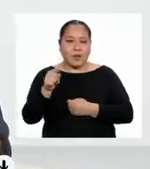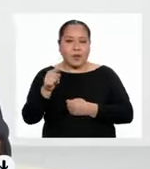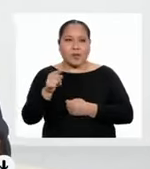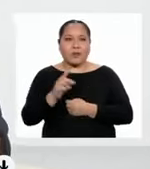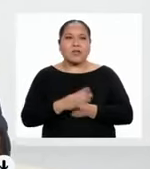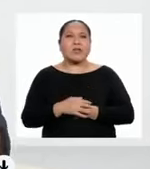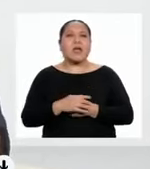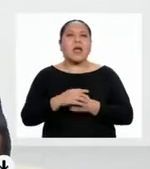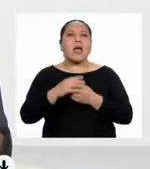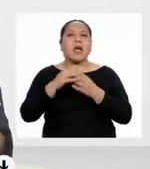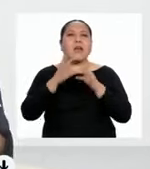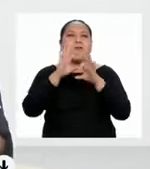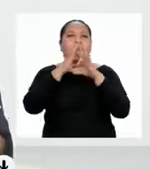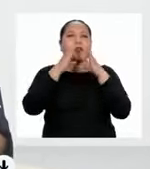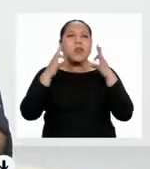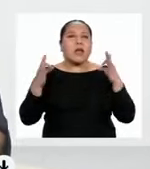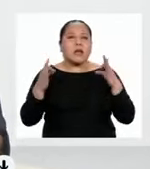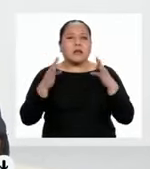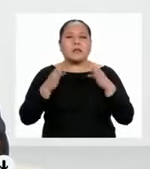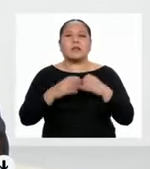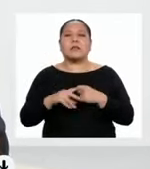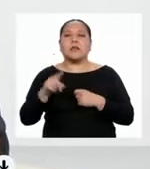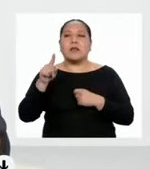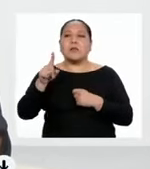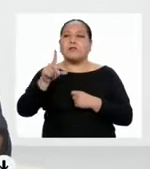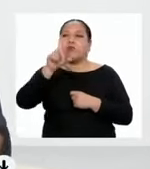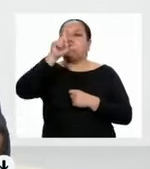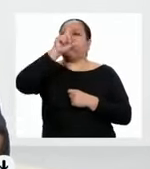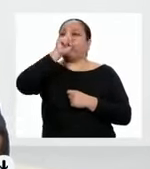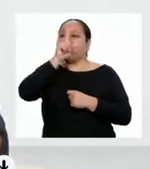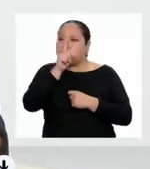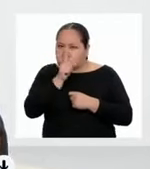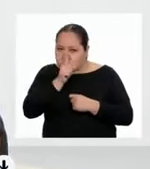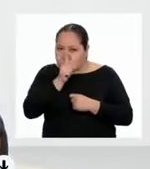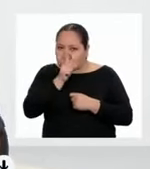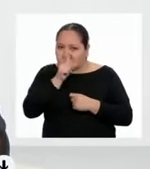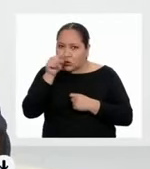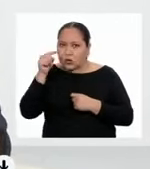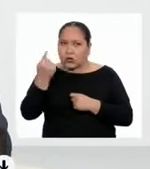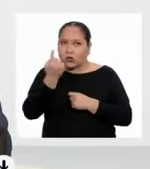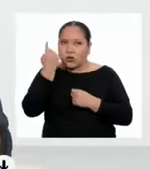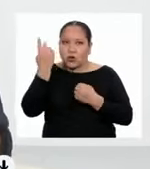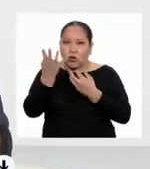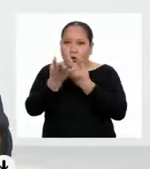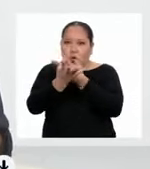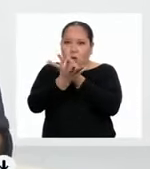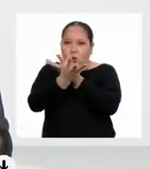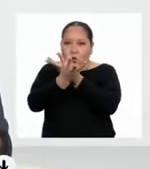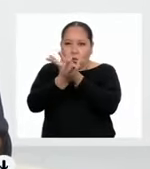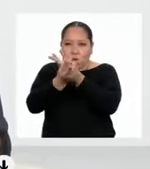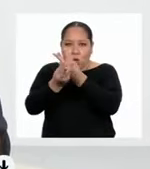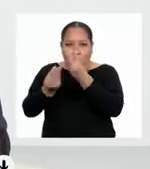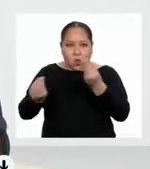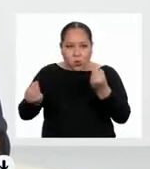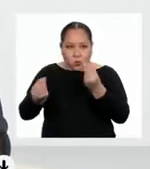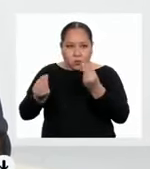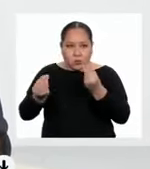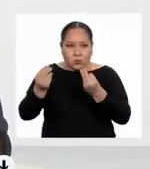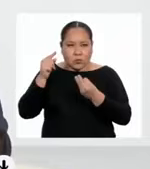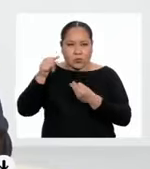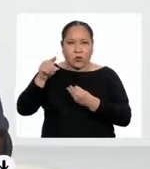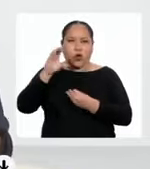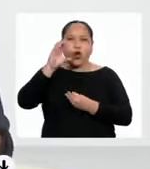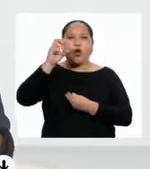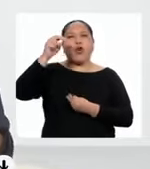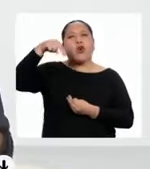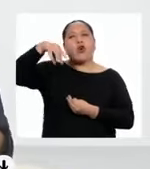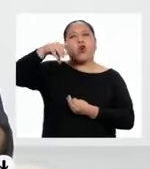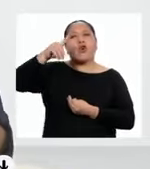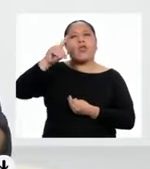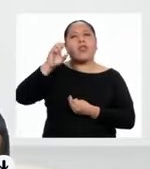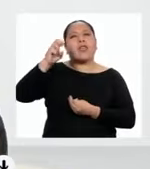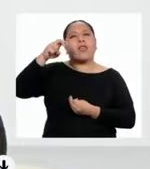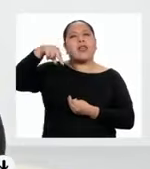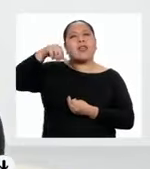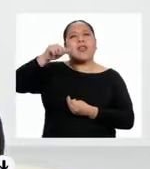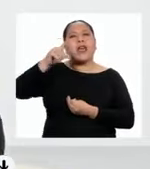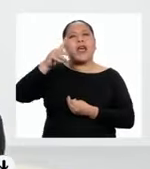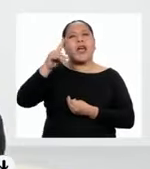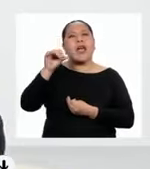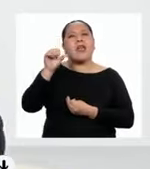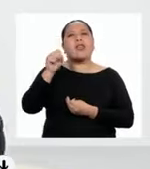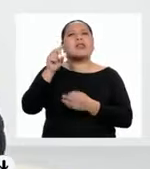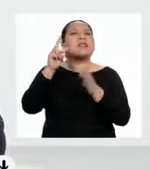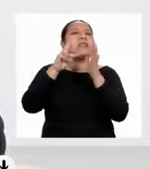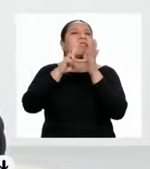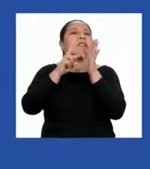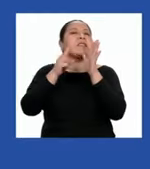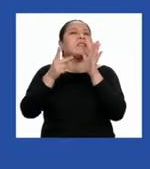silencio, solo pueden marchitarse y desaparecer. La palabra condenadas, ¿a qué hace